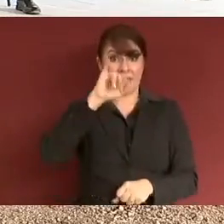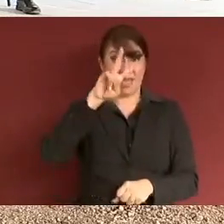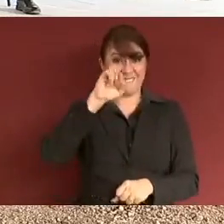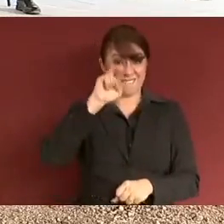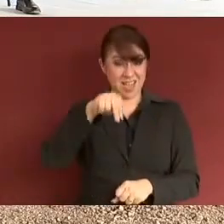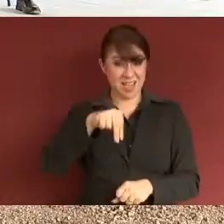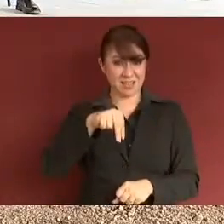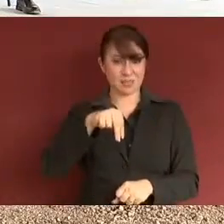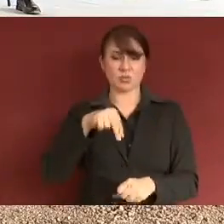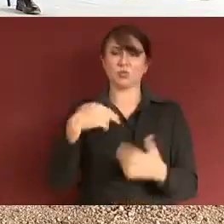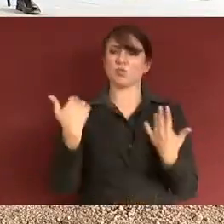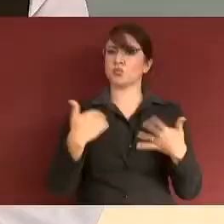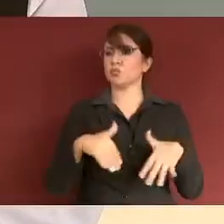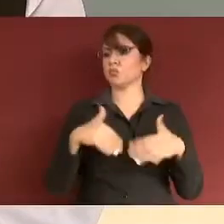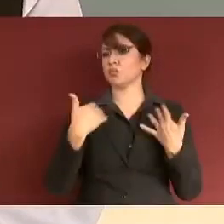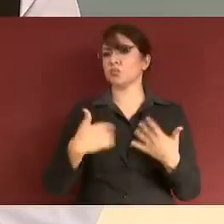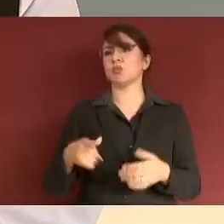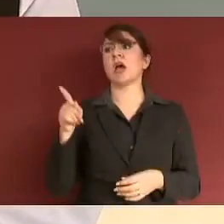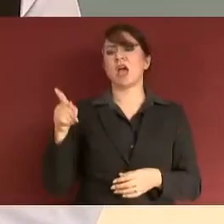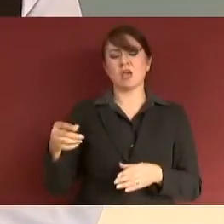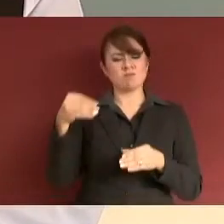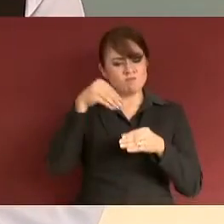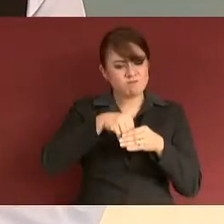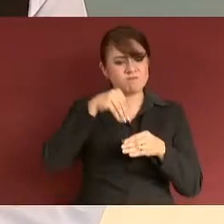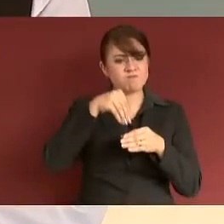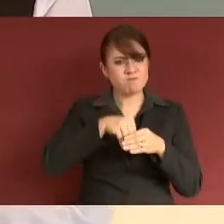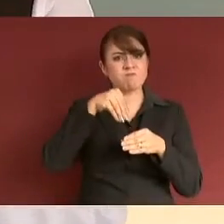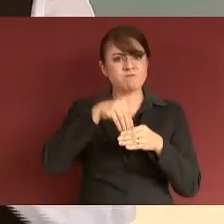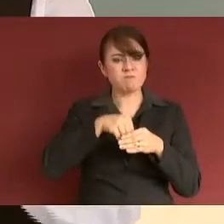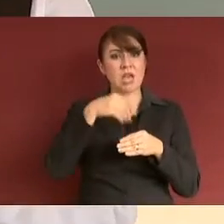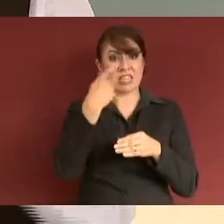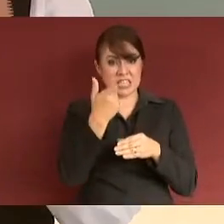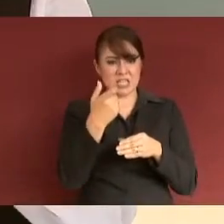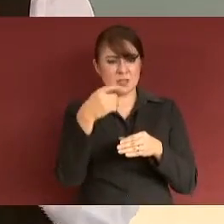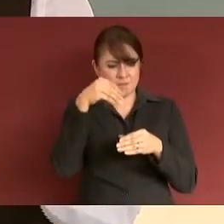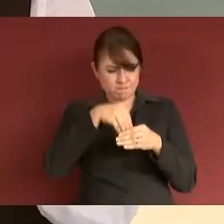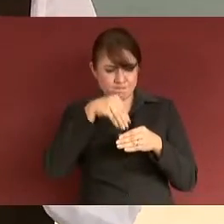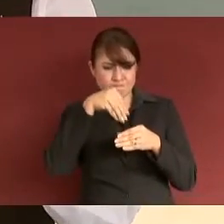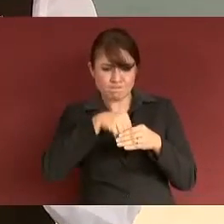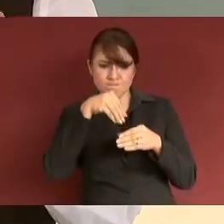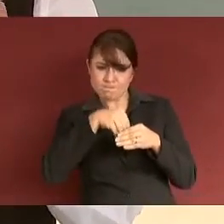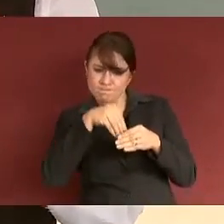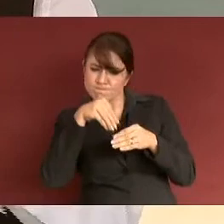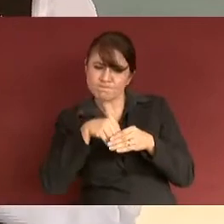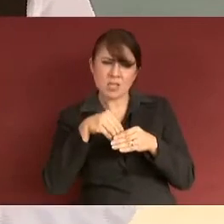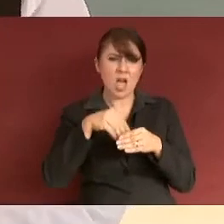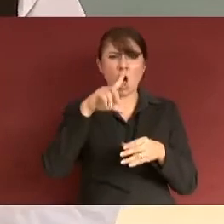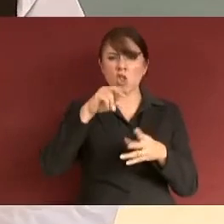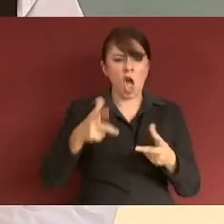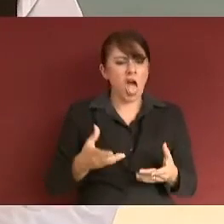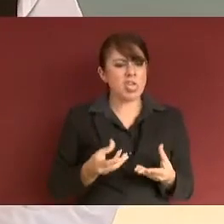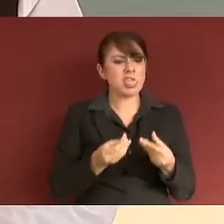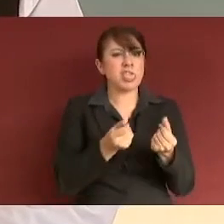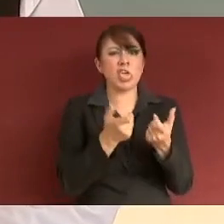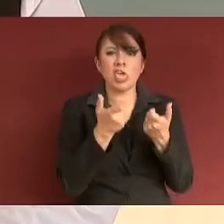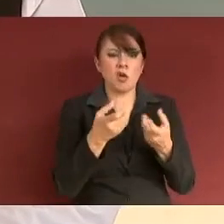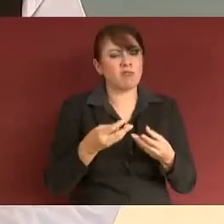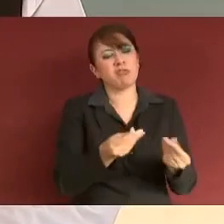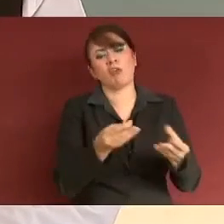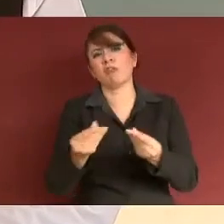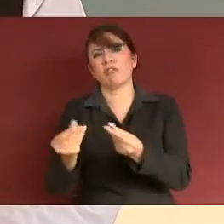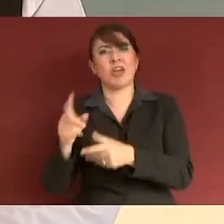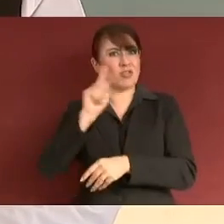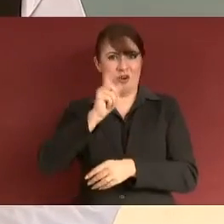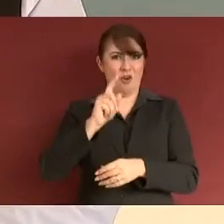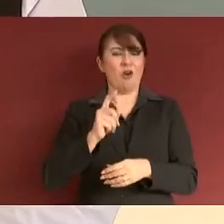cualidad de ser un super ahorrador de dinero. Se nos trae, no solo hace uno suficiente del